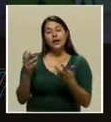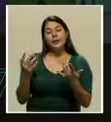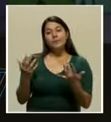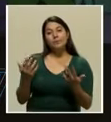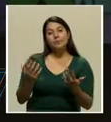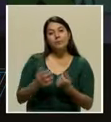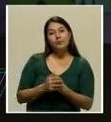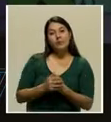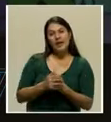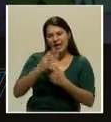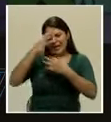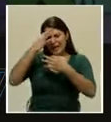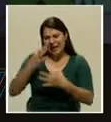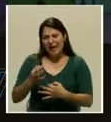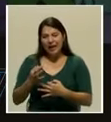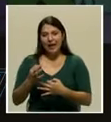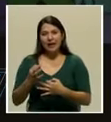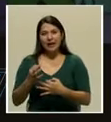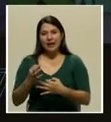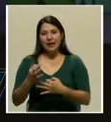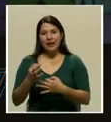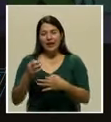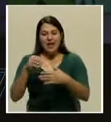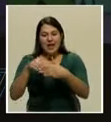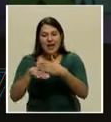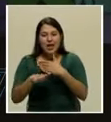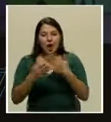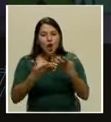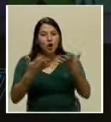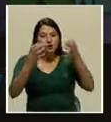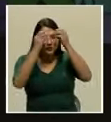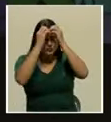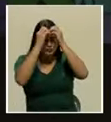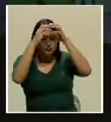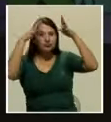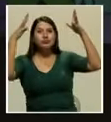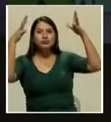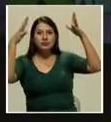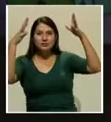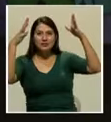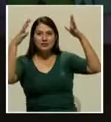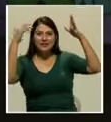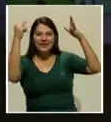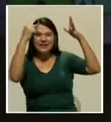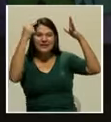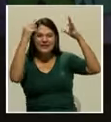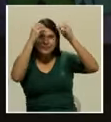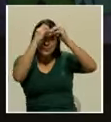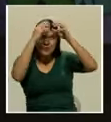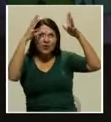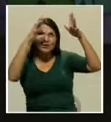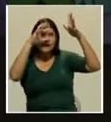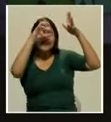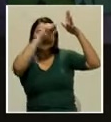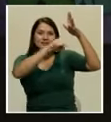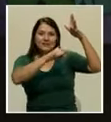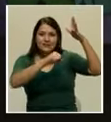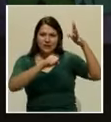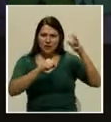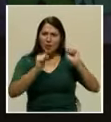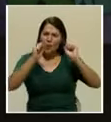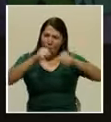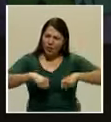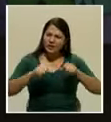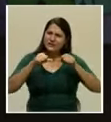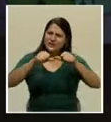credibilidad en creer en el imaginario, la supervivencia del imaginario. La supervivencia, creer en la supervivencia